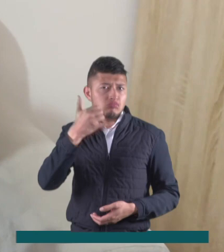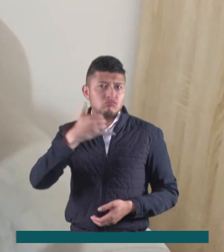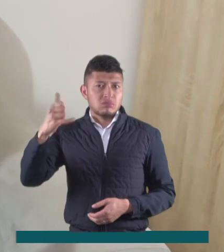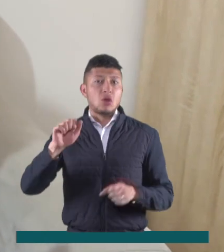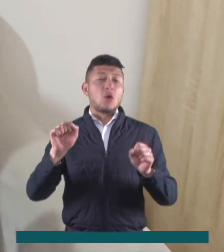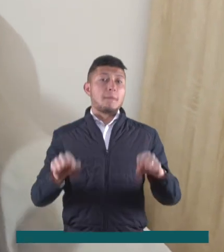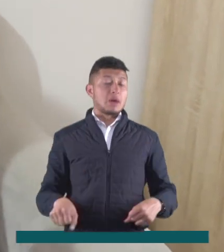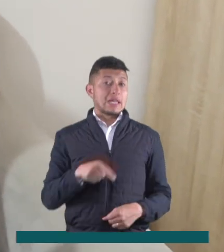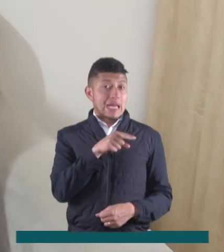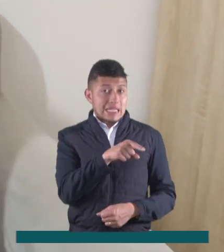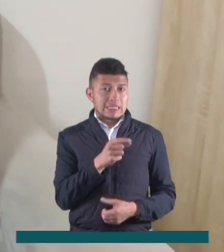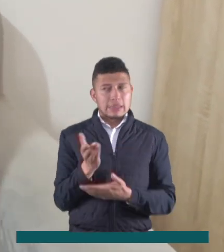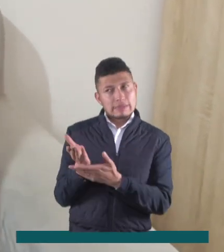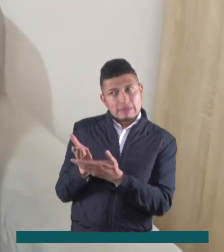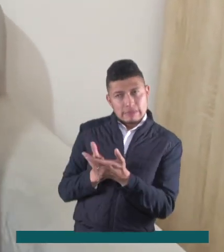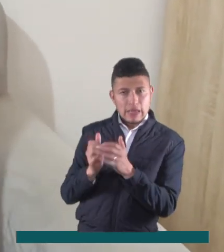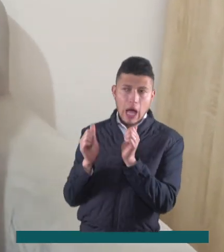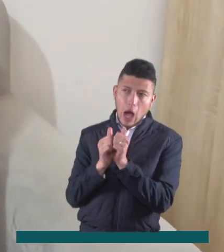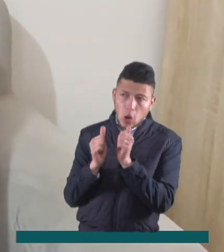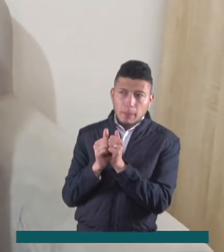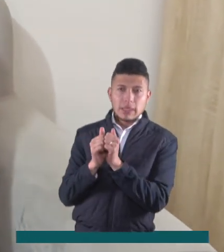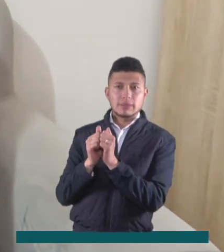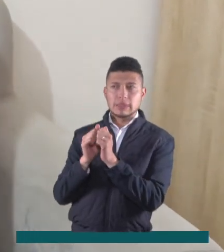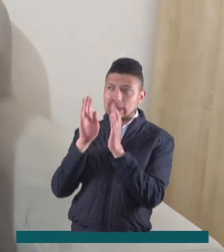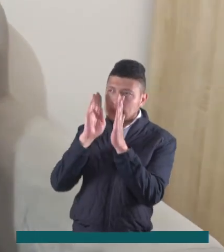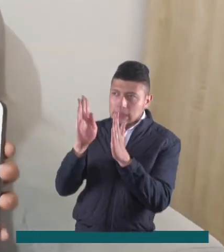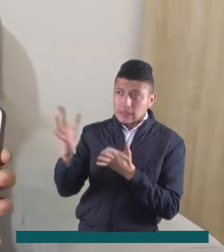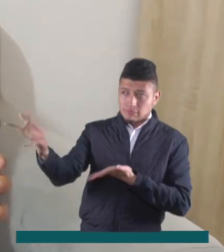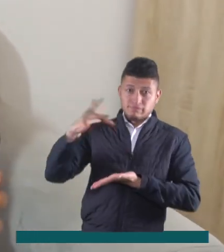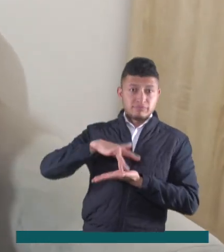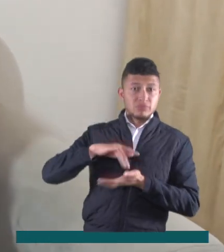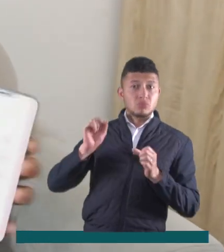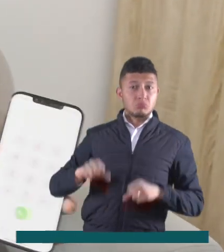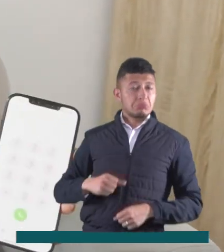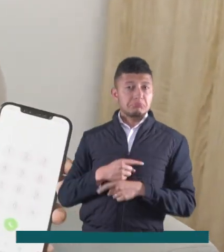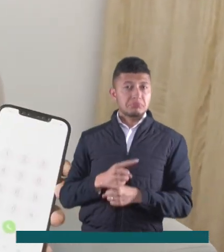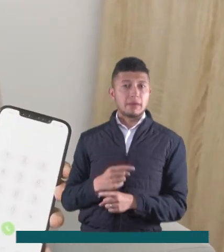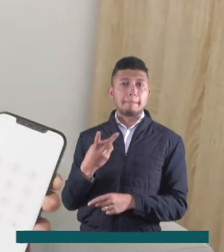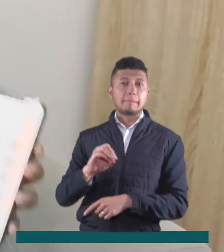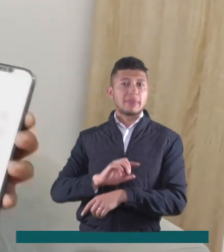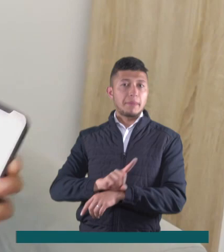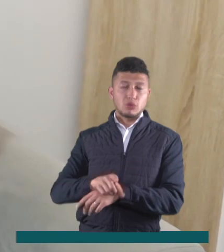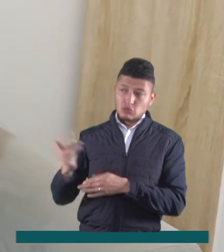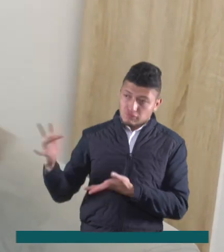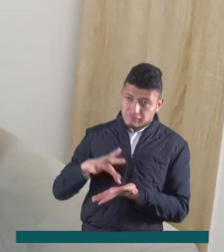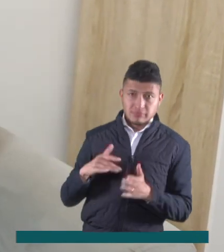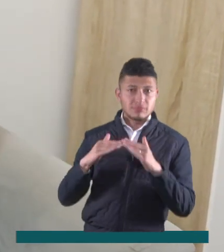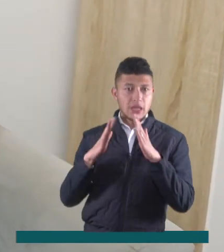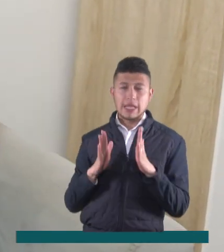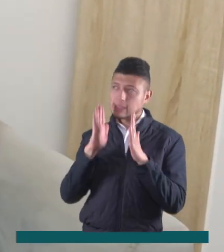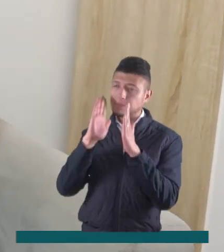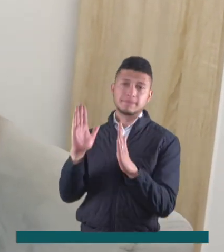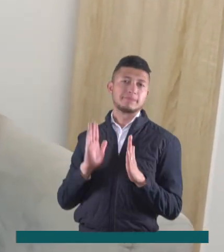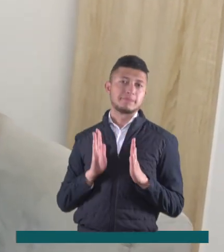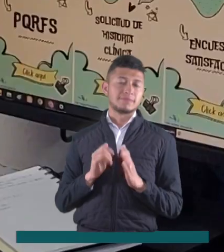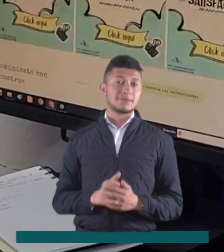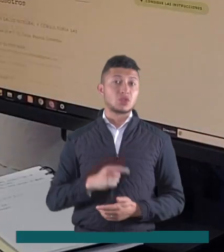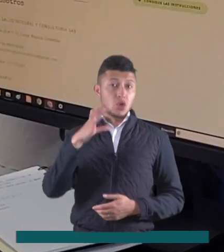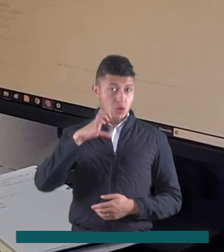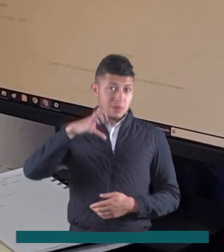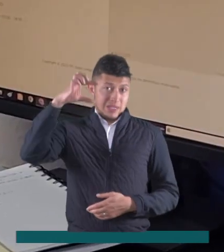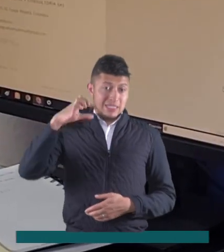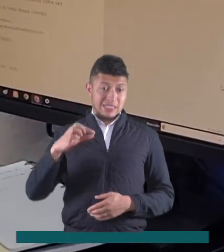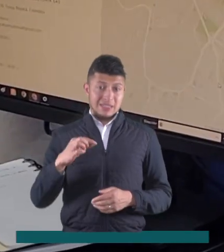gratuito y allí usted podrá solicitar un acompañamiento de campo que tan solo se tardarán 20 minutos en llegar a su domicilio.